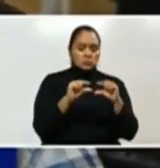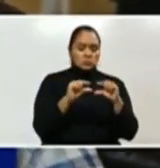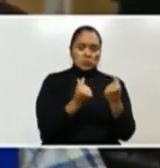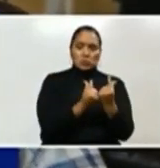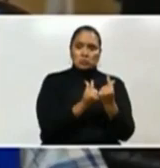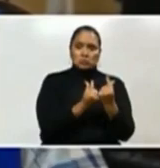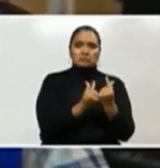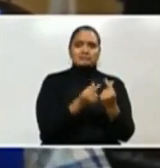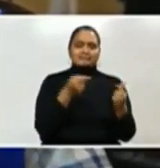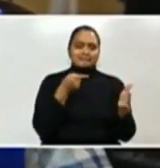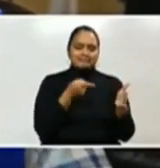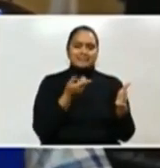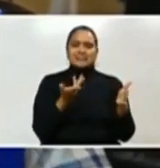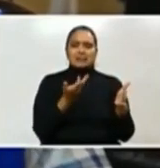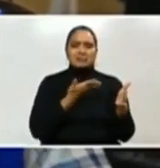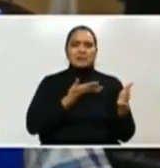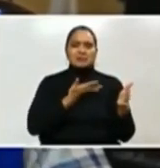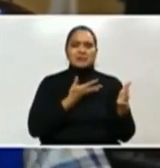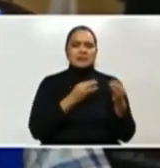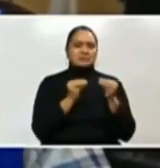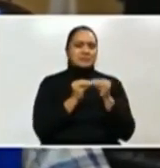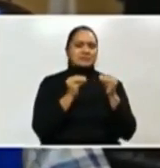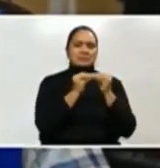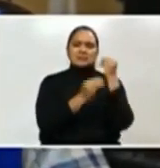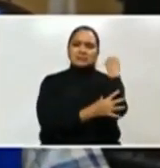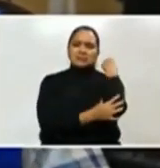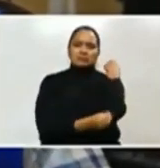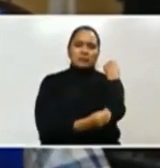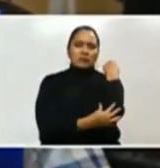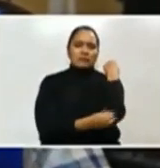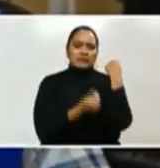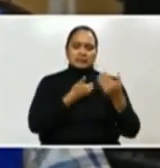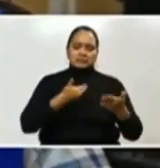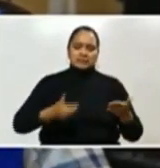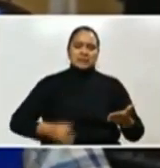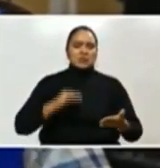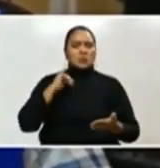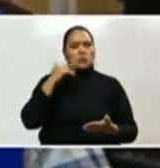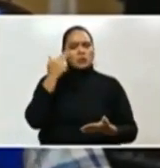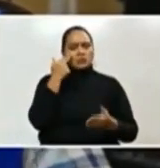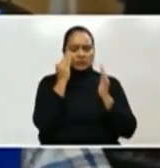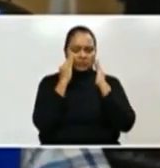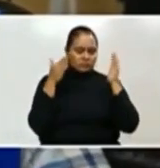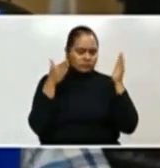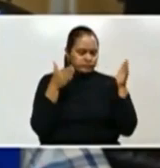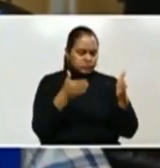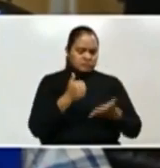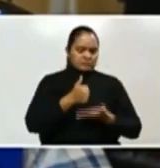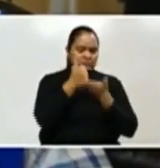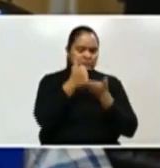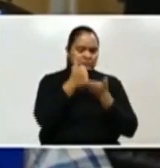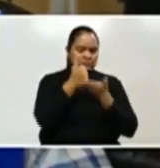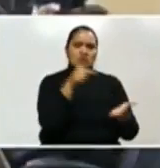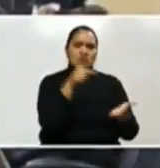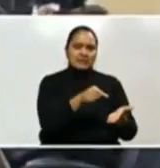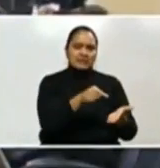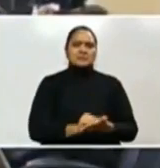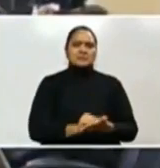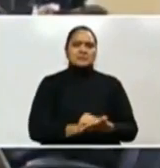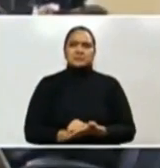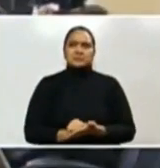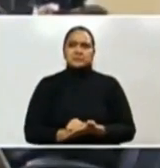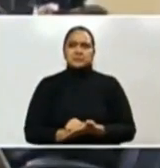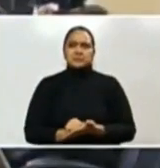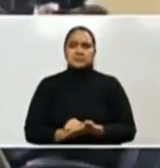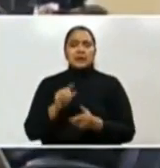visto fuertemente afectado y es para el cual el Gobierno de República y el Presidente Hernández están poniendo todo el esfuerzo de que sean atendidos. También